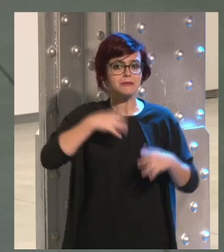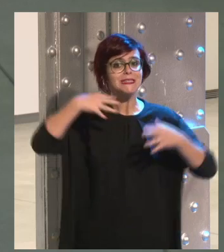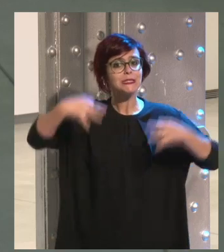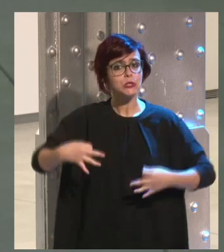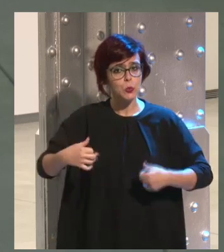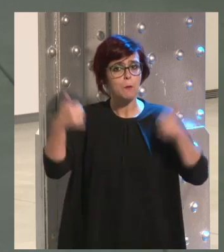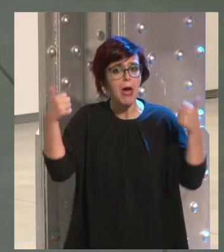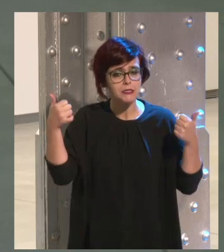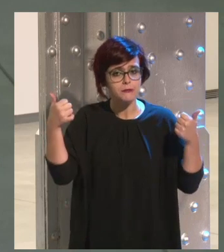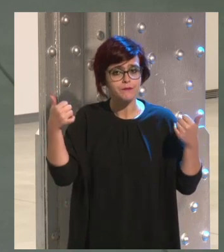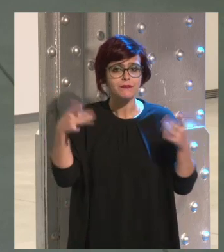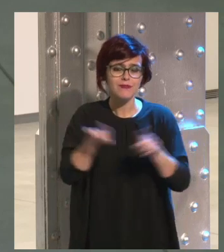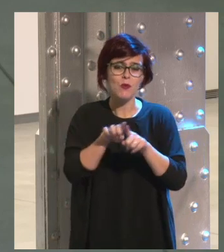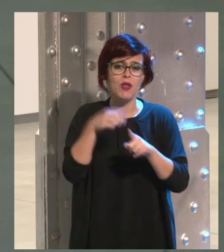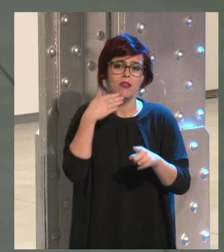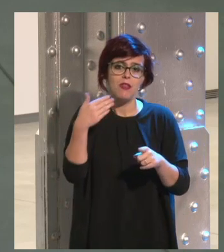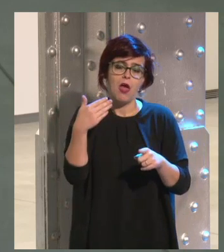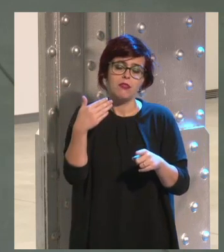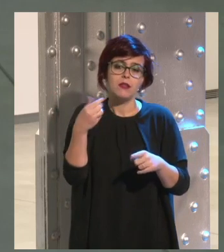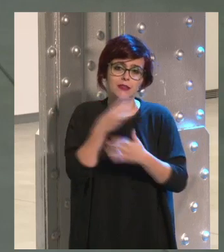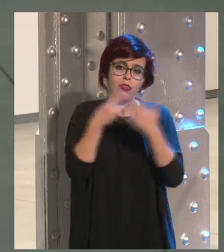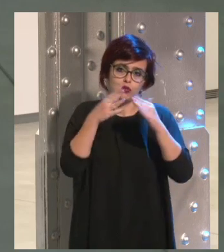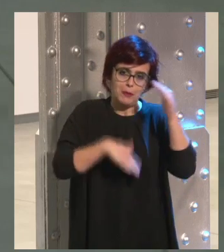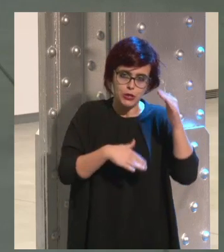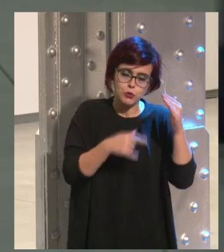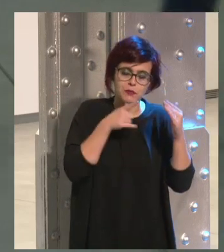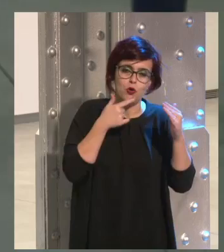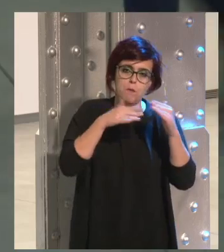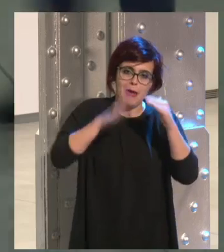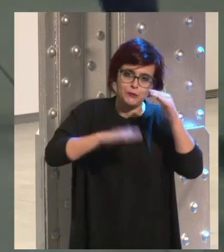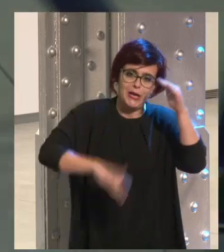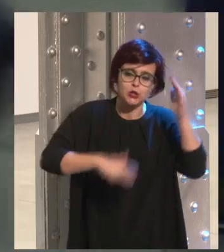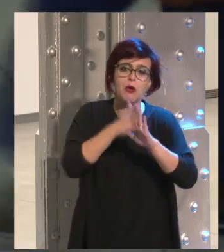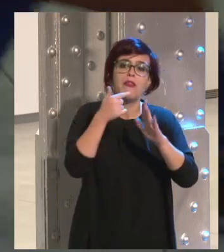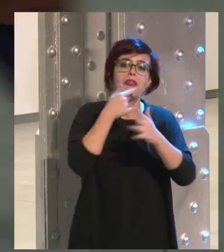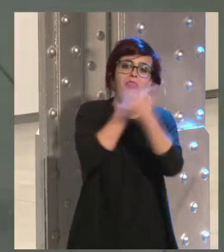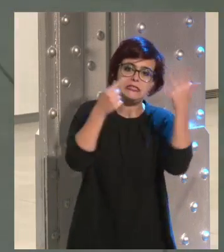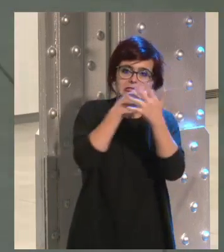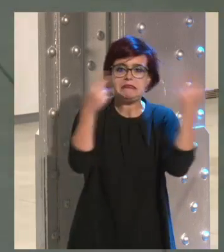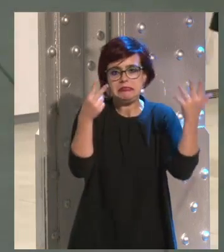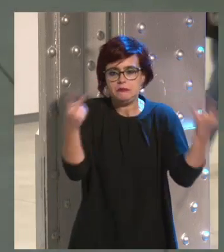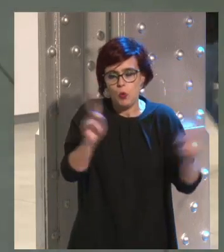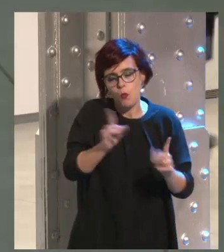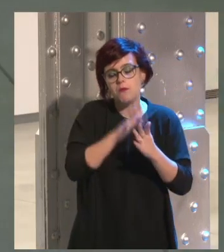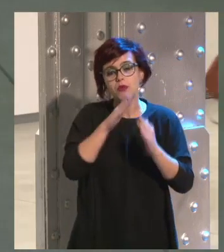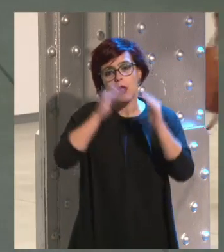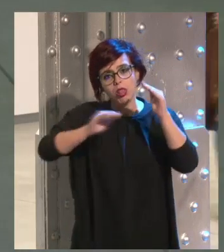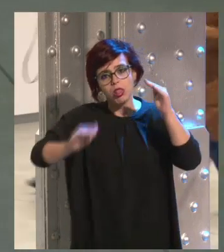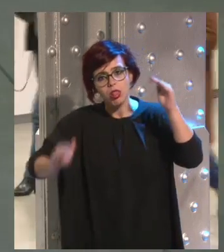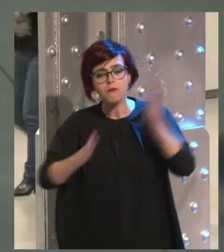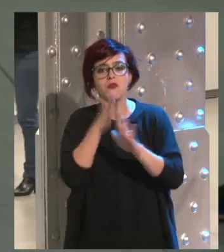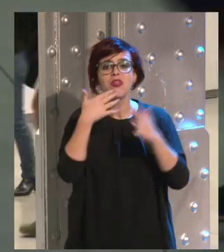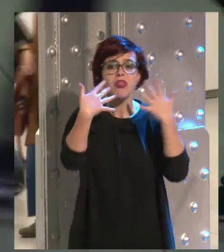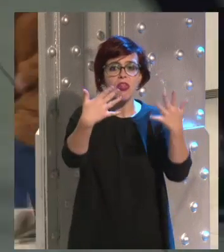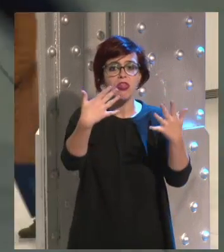seguras, sobre todo para niños menores, no tanto a lo mejor para 17 o 16 años, pero sí para niños ya de